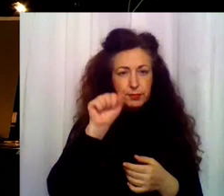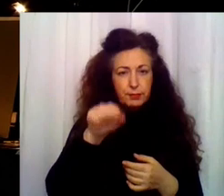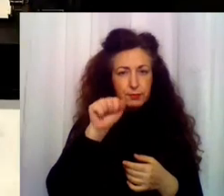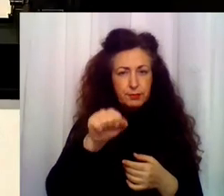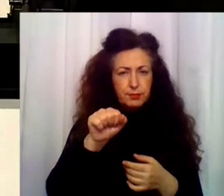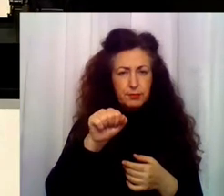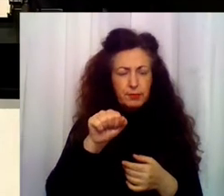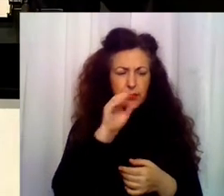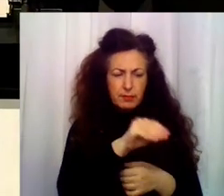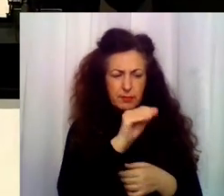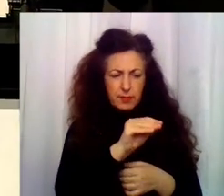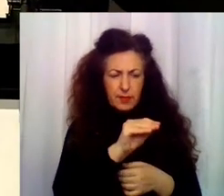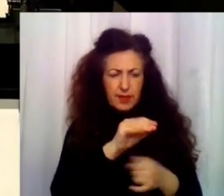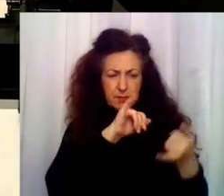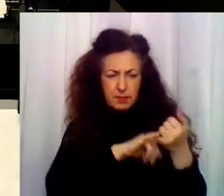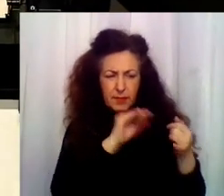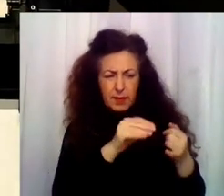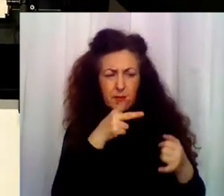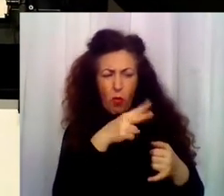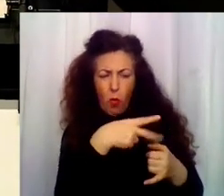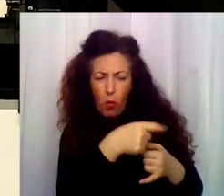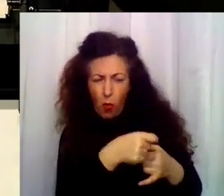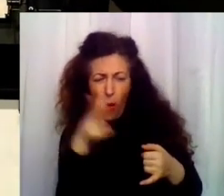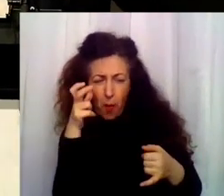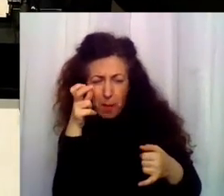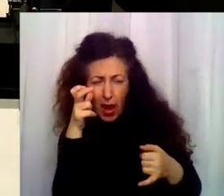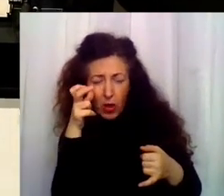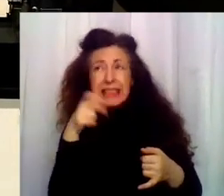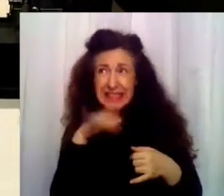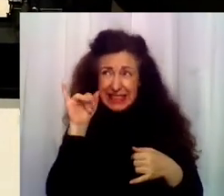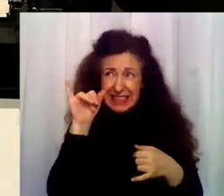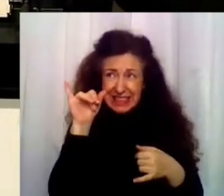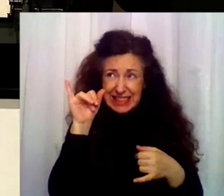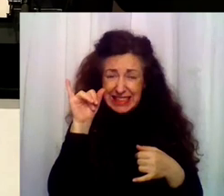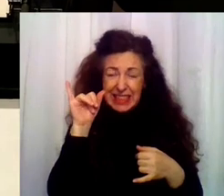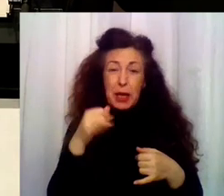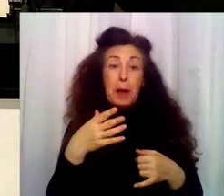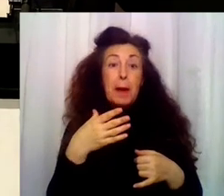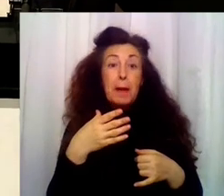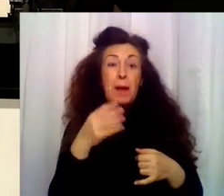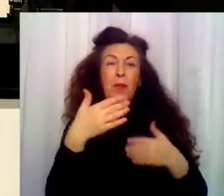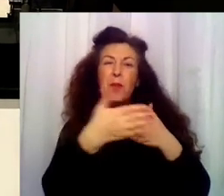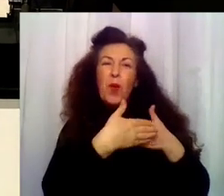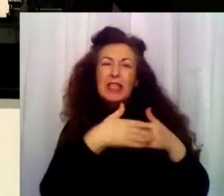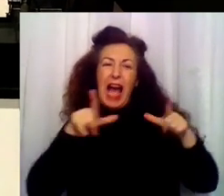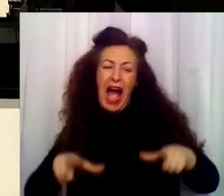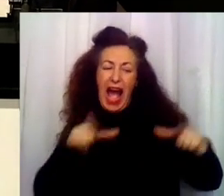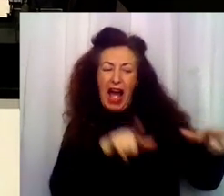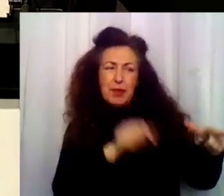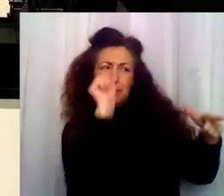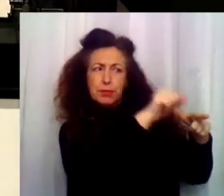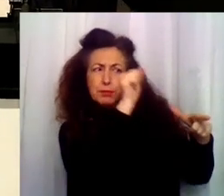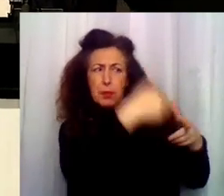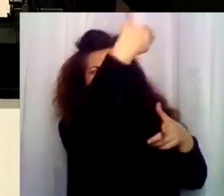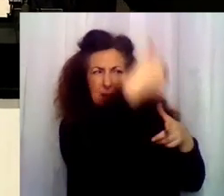Hugo. ¿Me oyes? Sí, cariño. Las paredes son de papel. Lo de separarnos ya me parece el